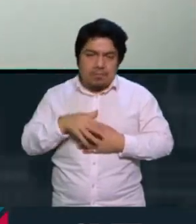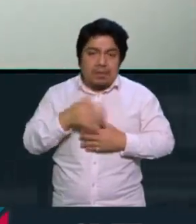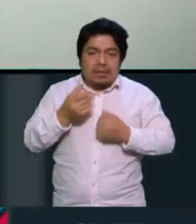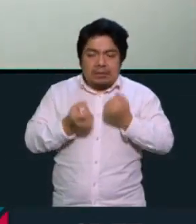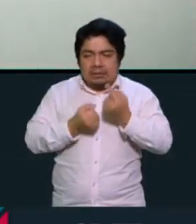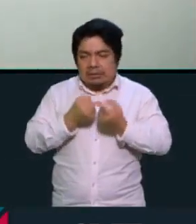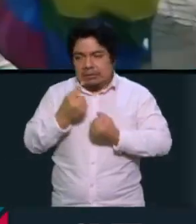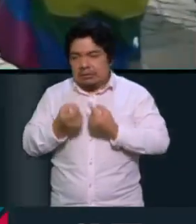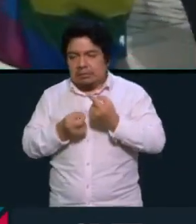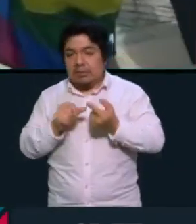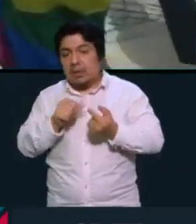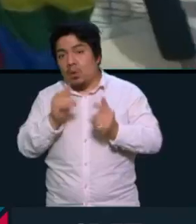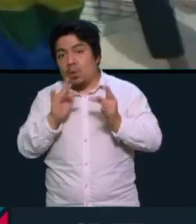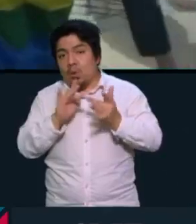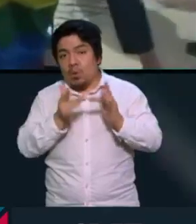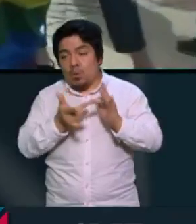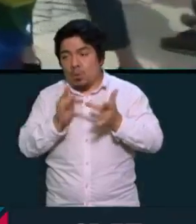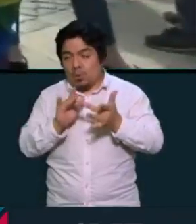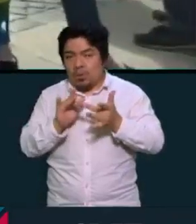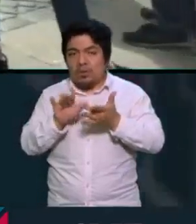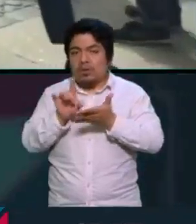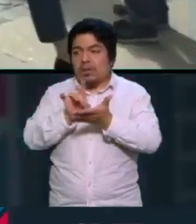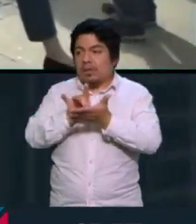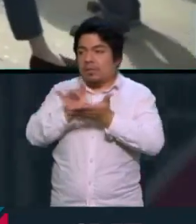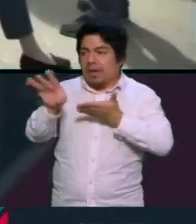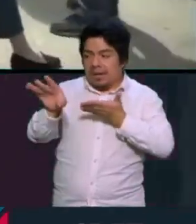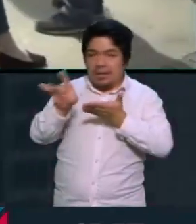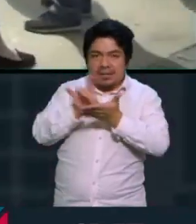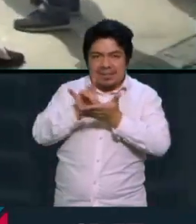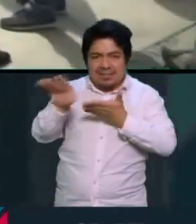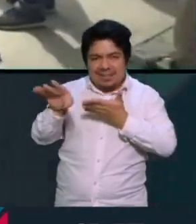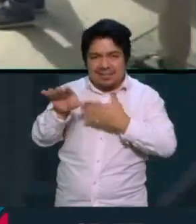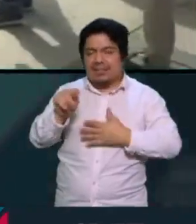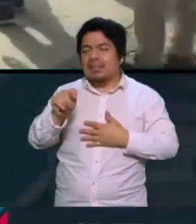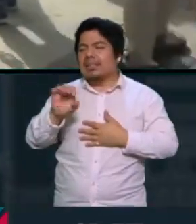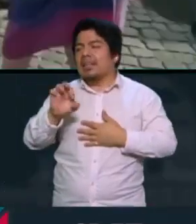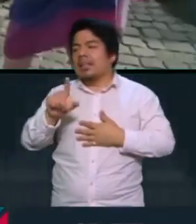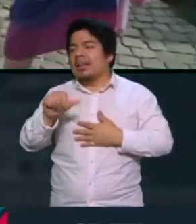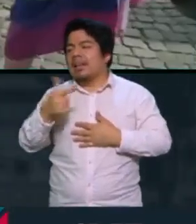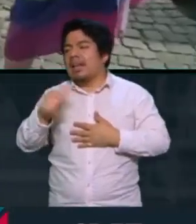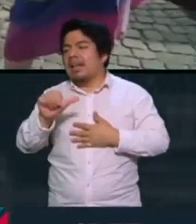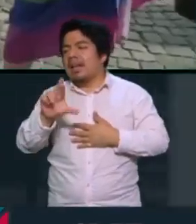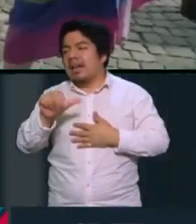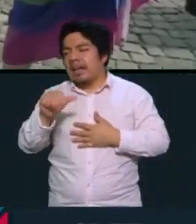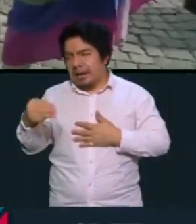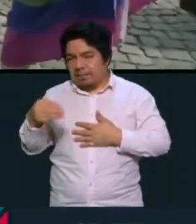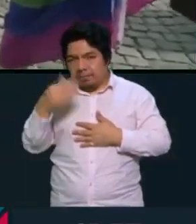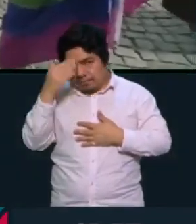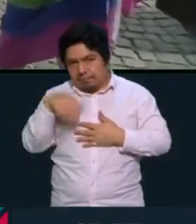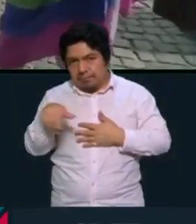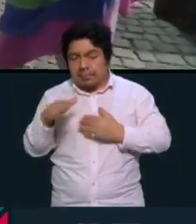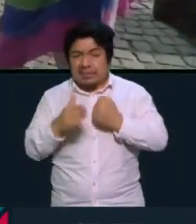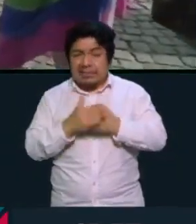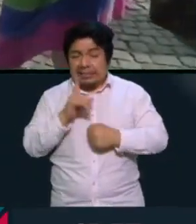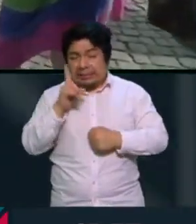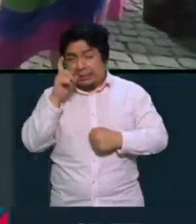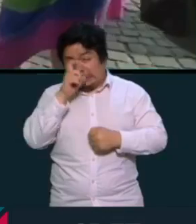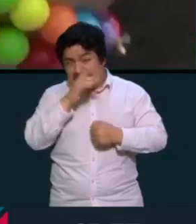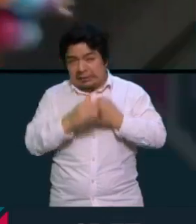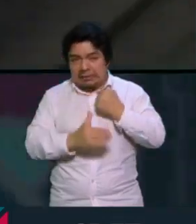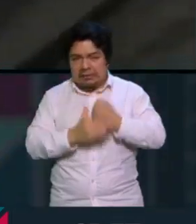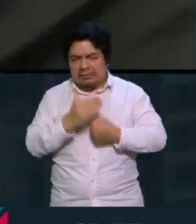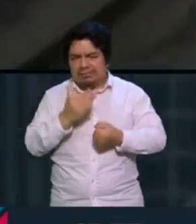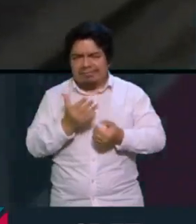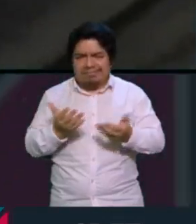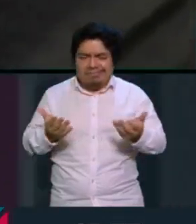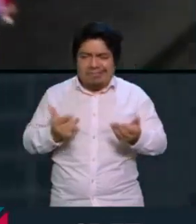¿no? Telegram que ha sido siempre tan cuestionado porque tiene una encriptación, pues que va de extremo a